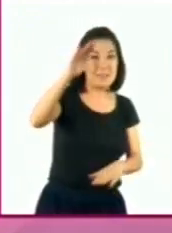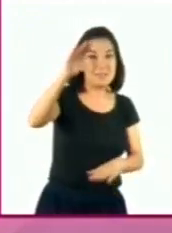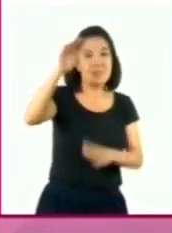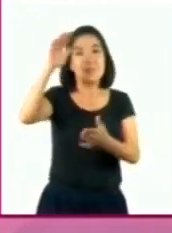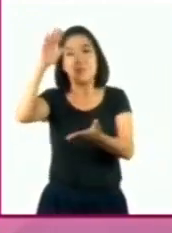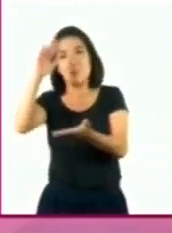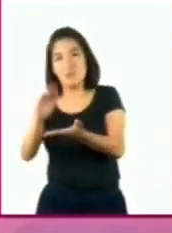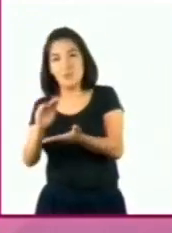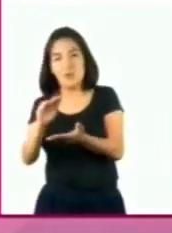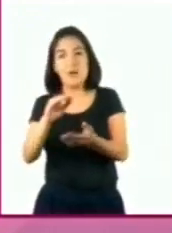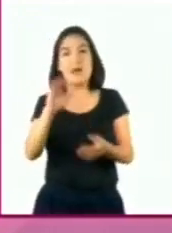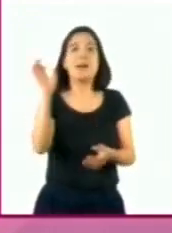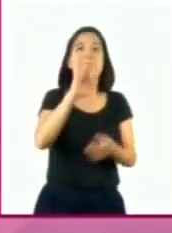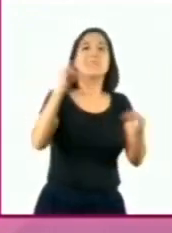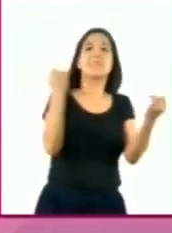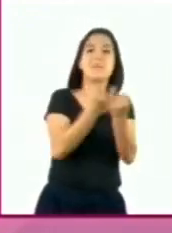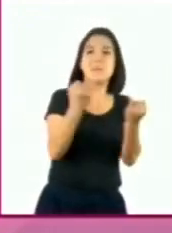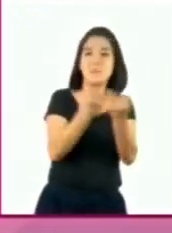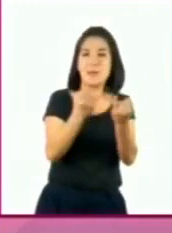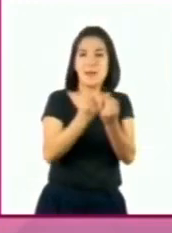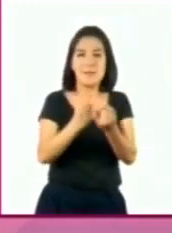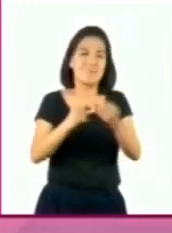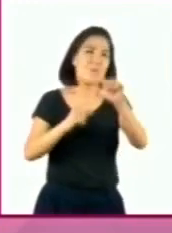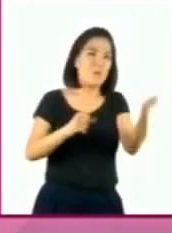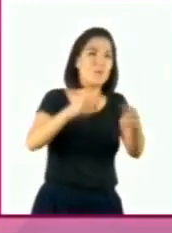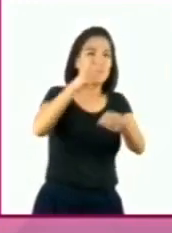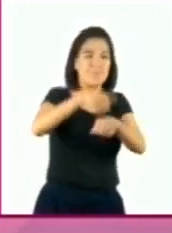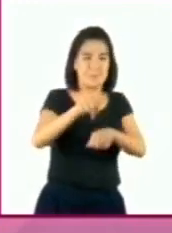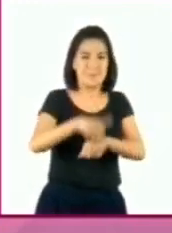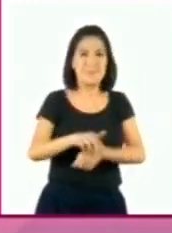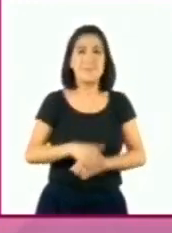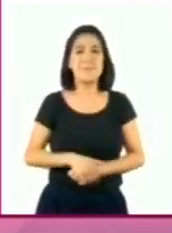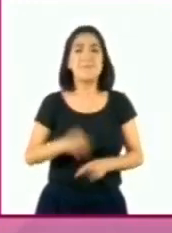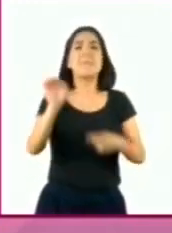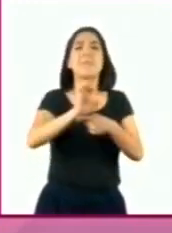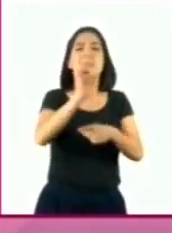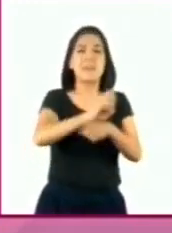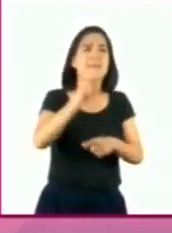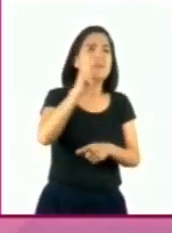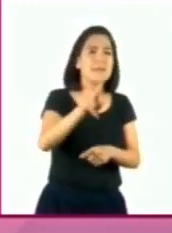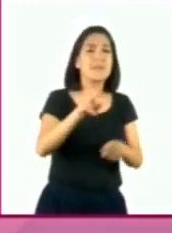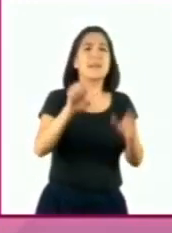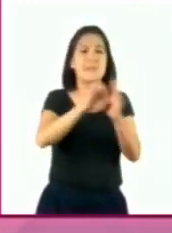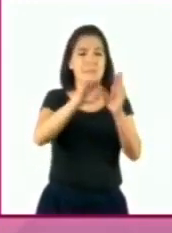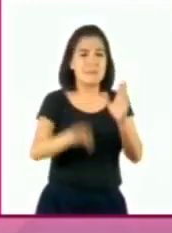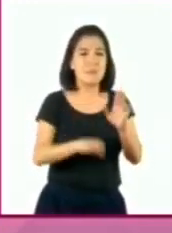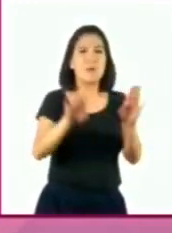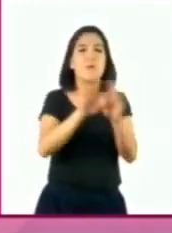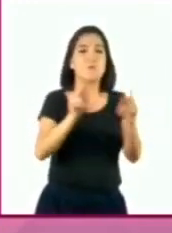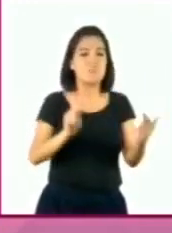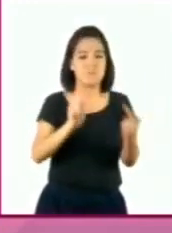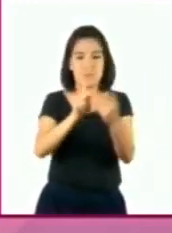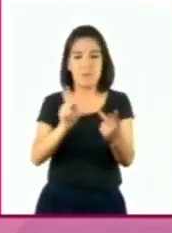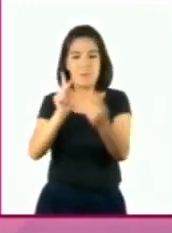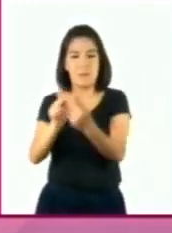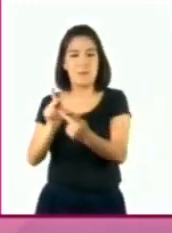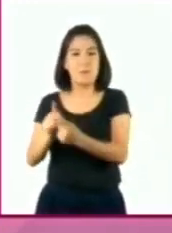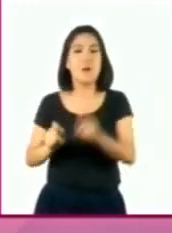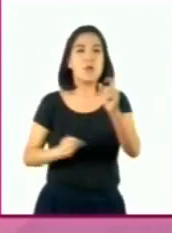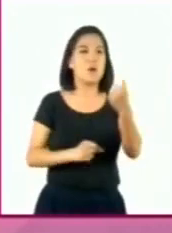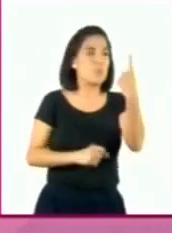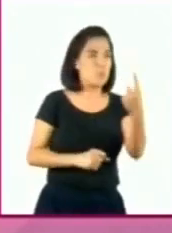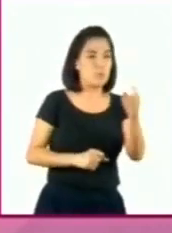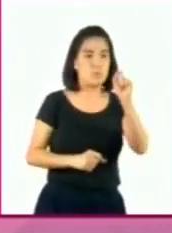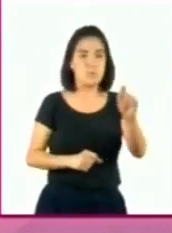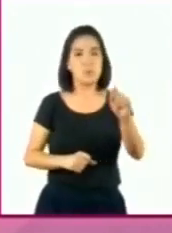o igual con respecto a otro. Entonces, en este ejemplo se están comparando los números 1.40